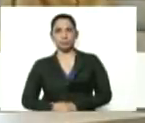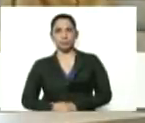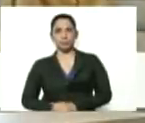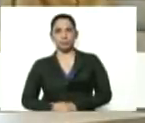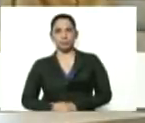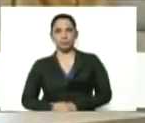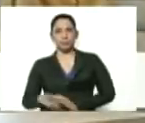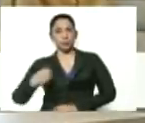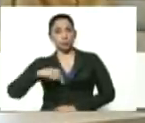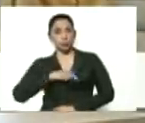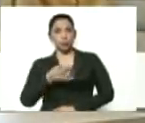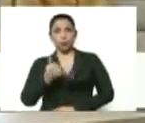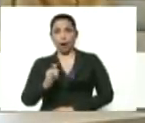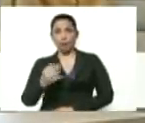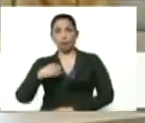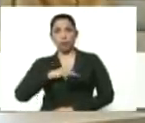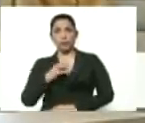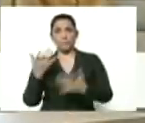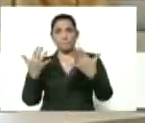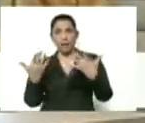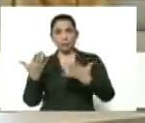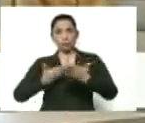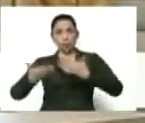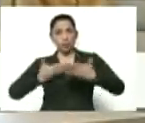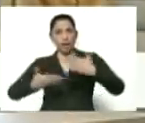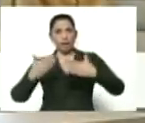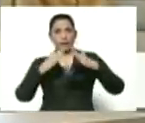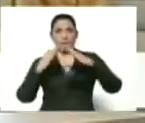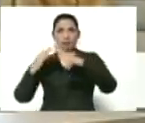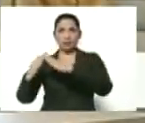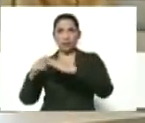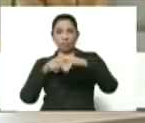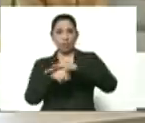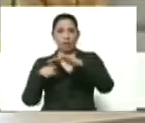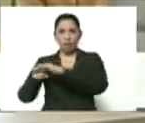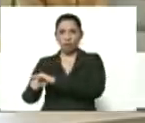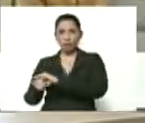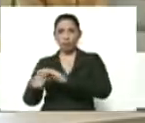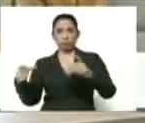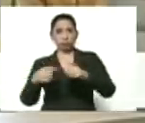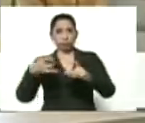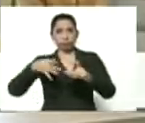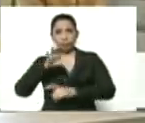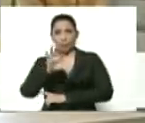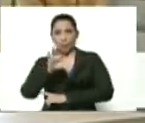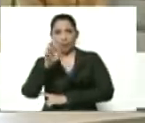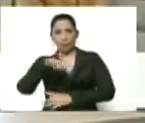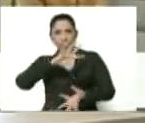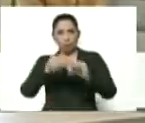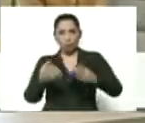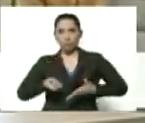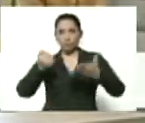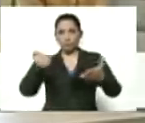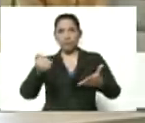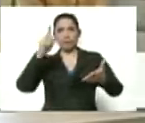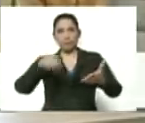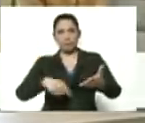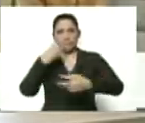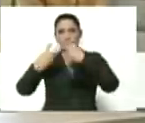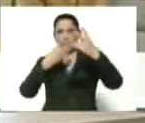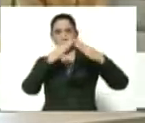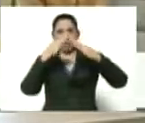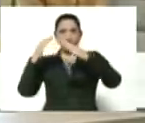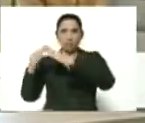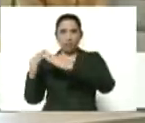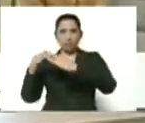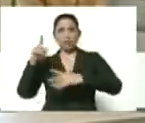nosotros estamos con nuestra mano solidaria en el hogar, con el carnet de la patria, con los CLAP, con las visitas casa